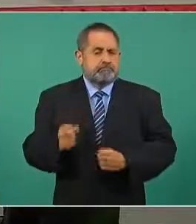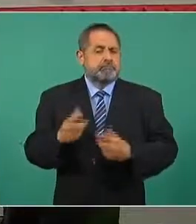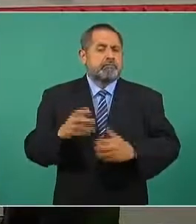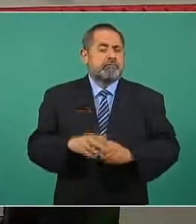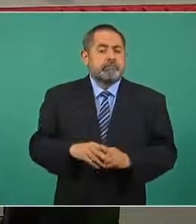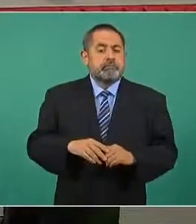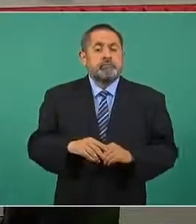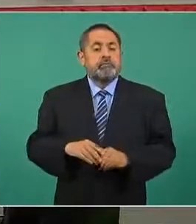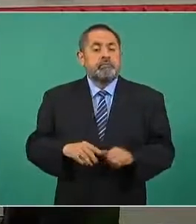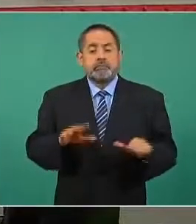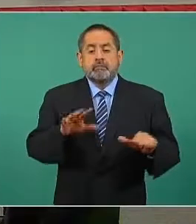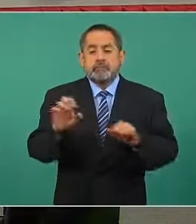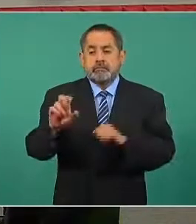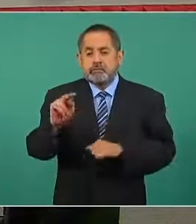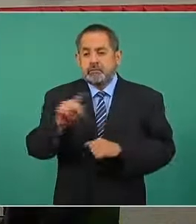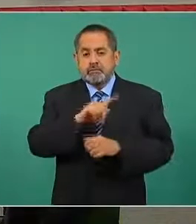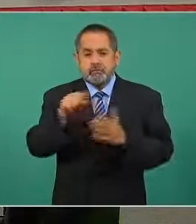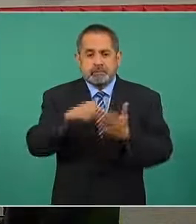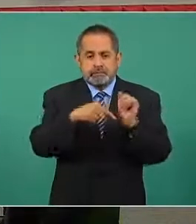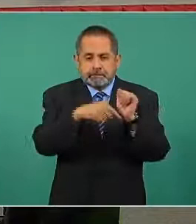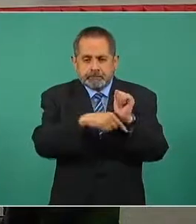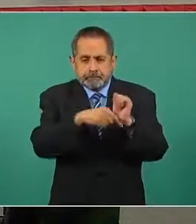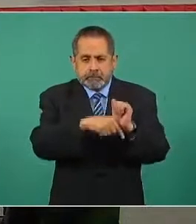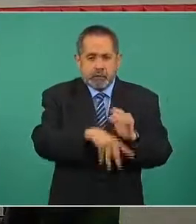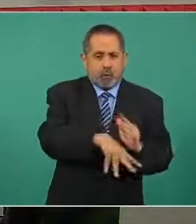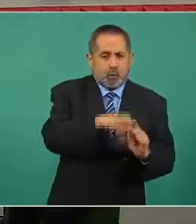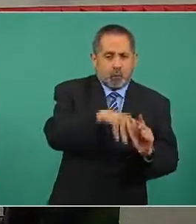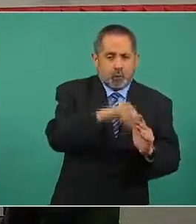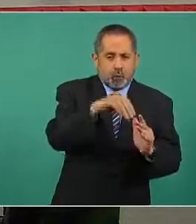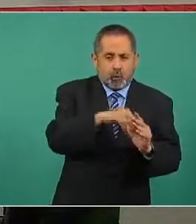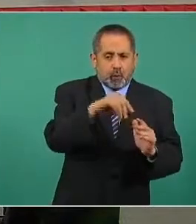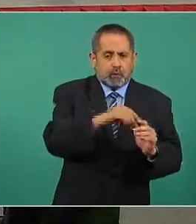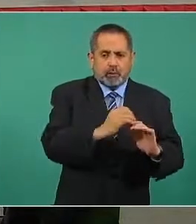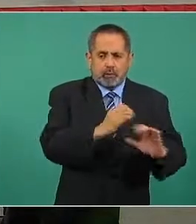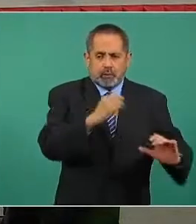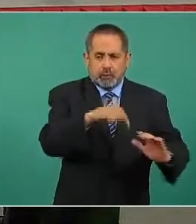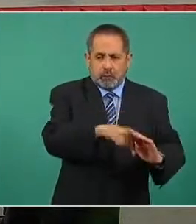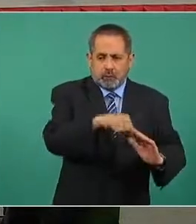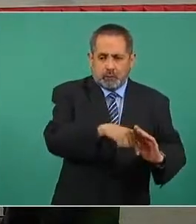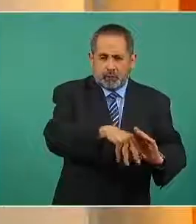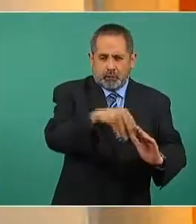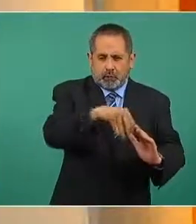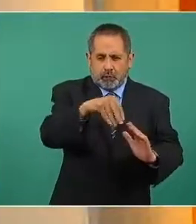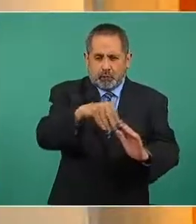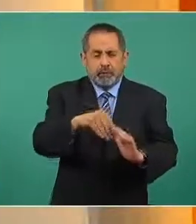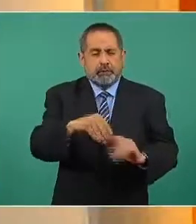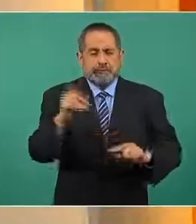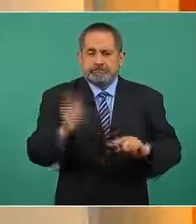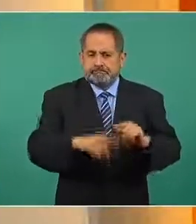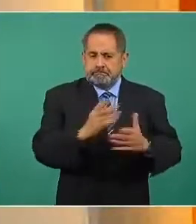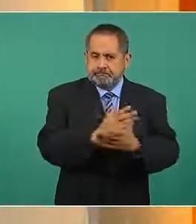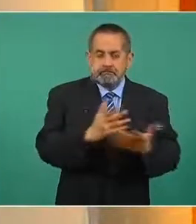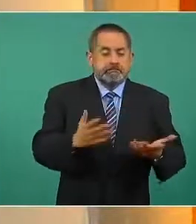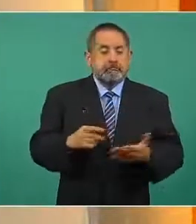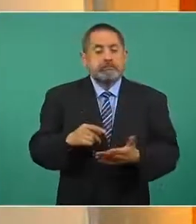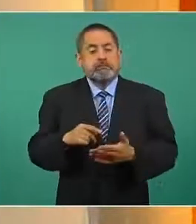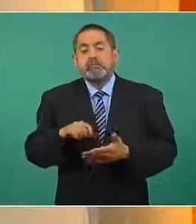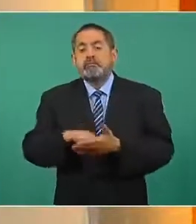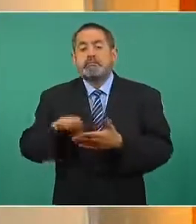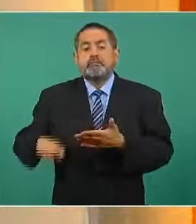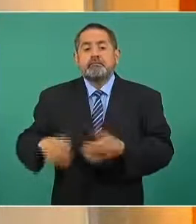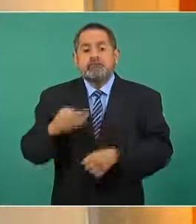680 tomas clandestinas en la actualidad la toma clandestina que es ubicada